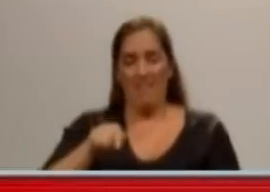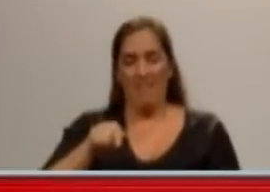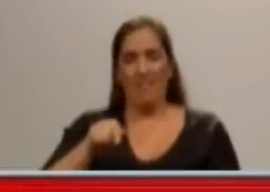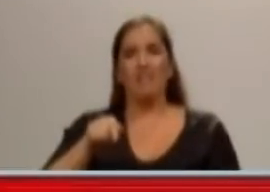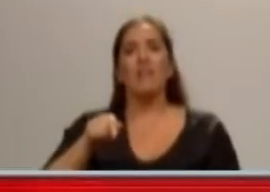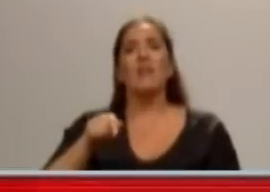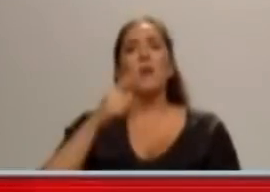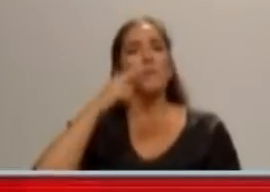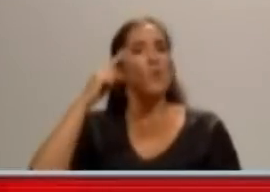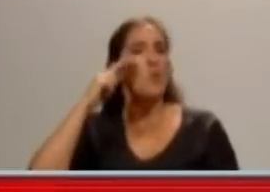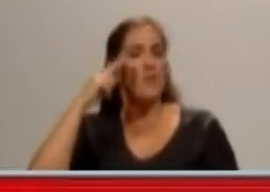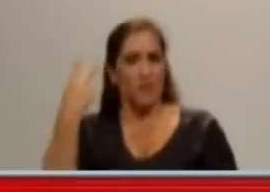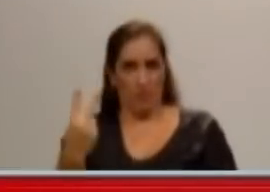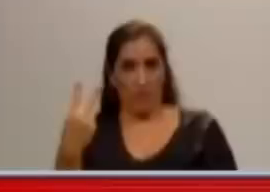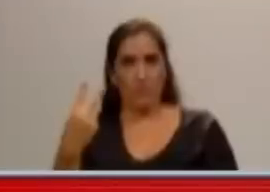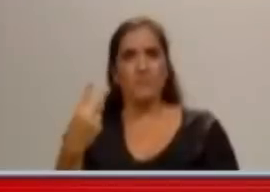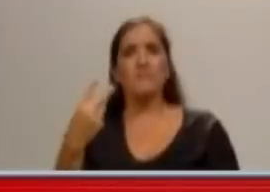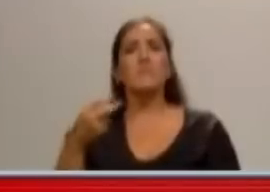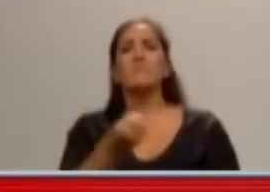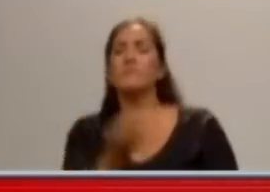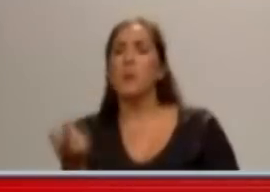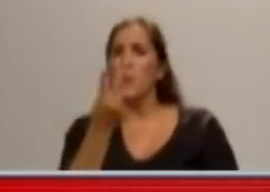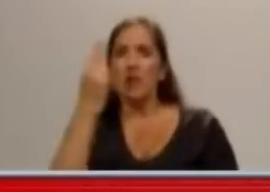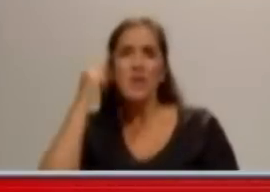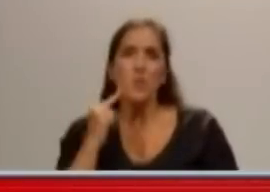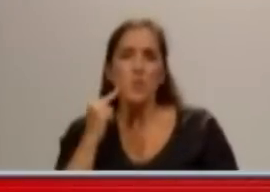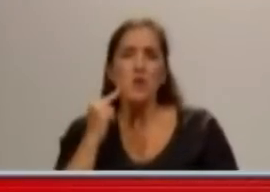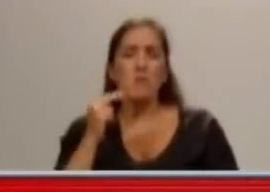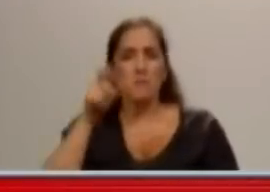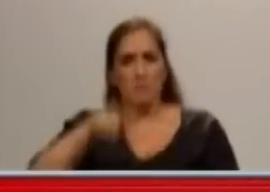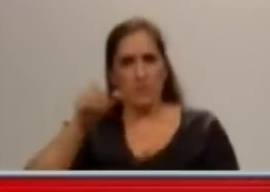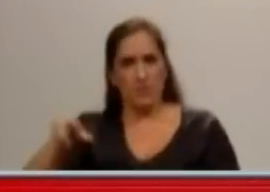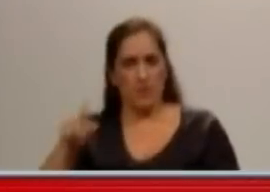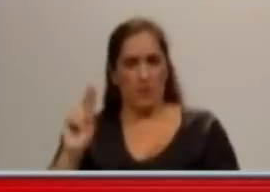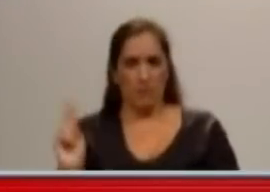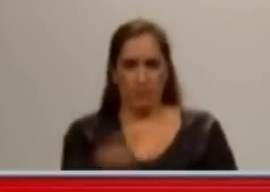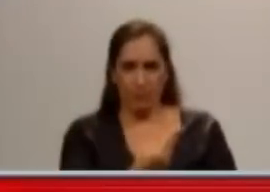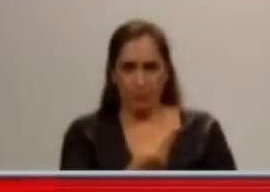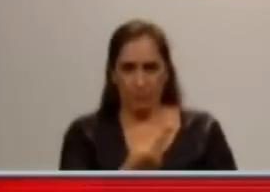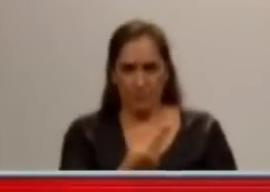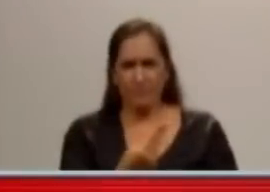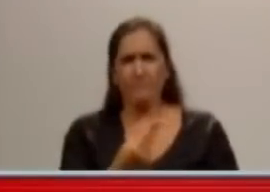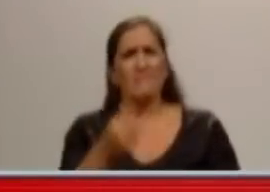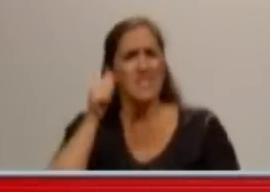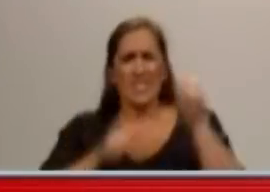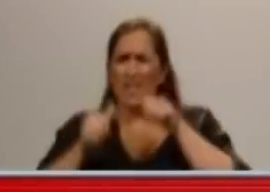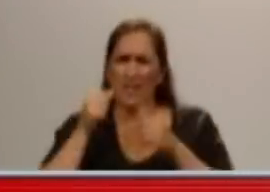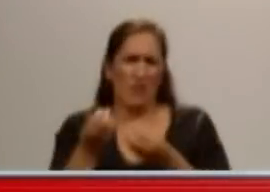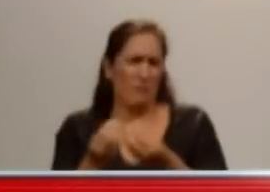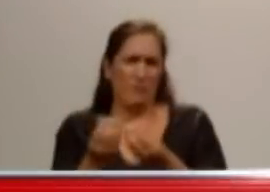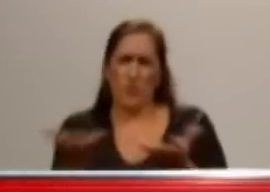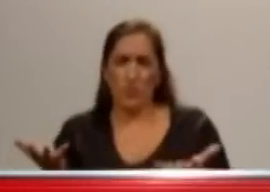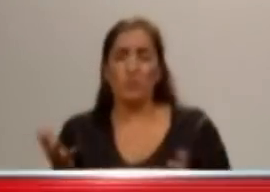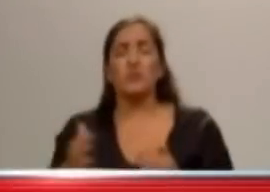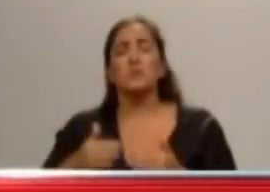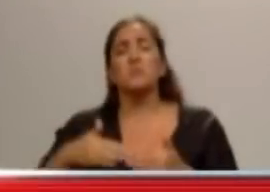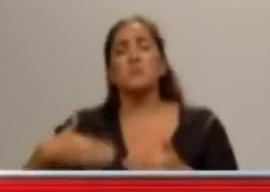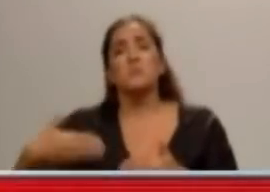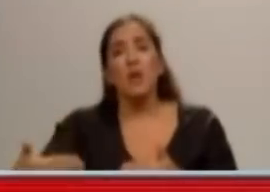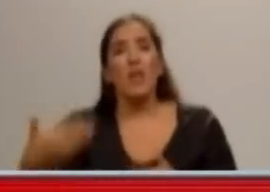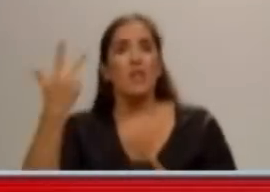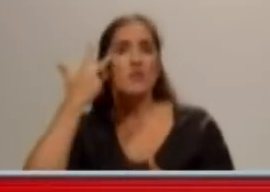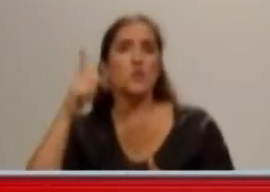apareció una información de este tipo, otra vez otra aparición de este tipo, de otro tipo, realmente yo creo que el establecimiento de este caso